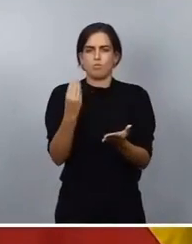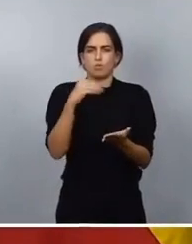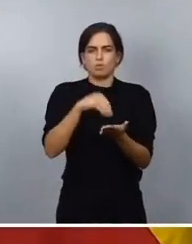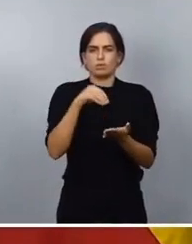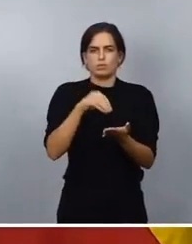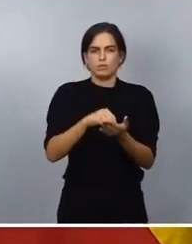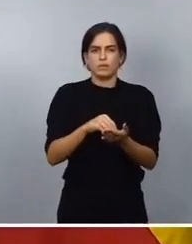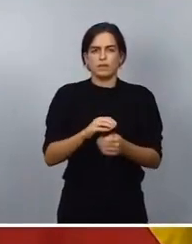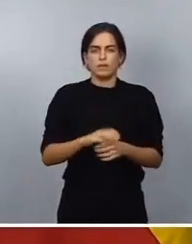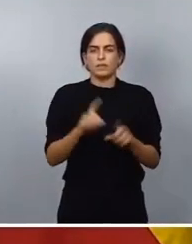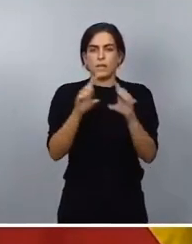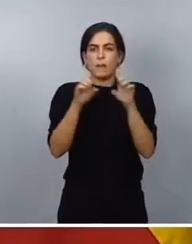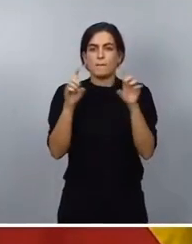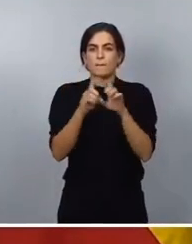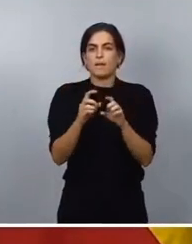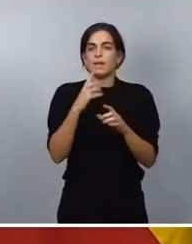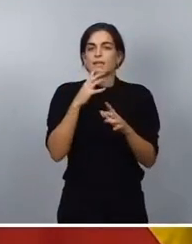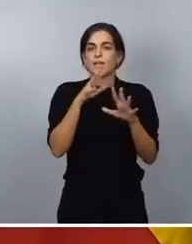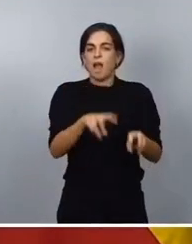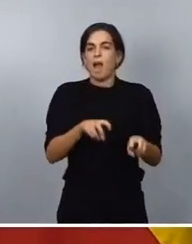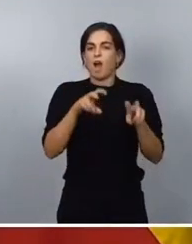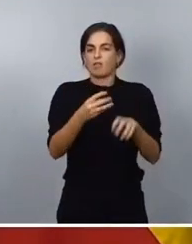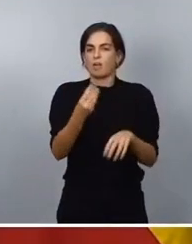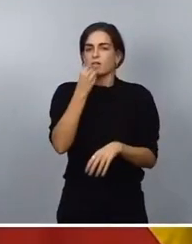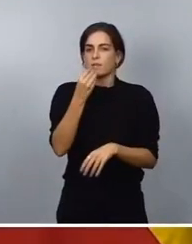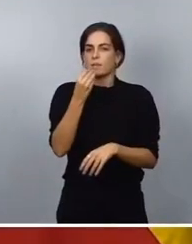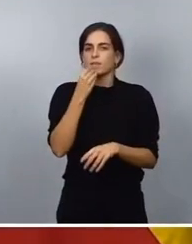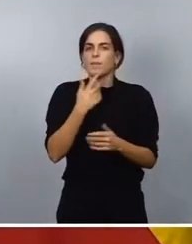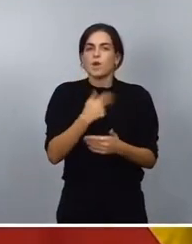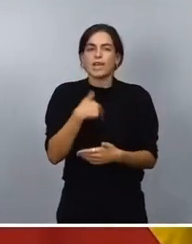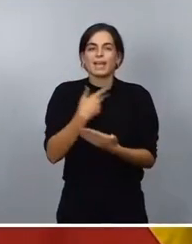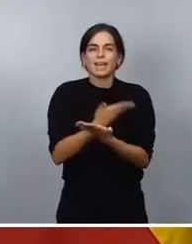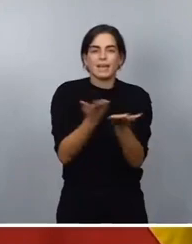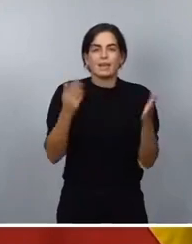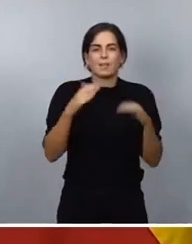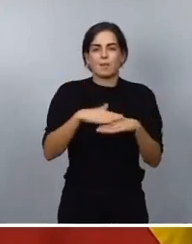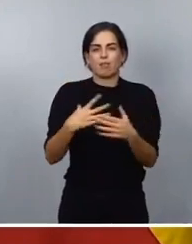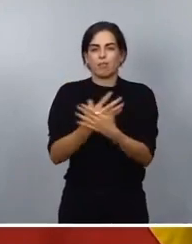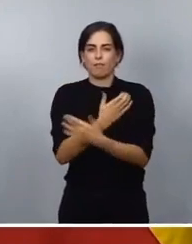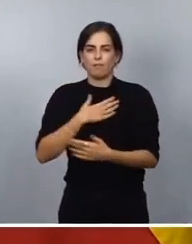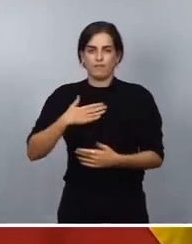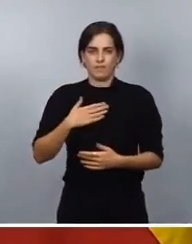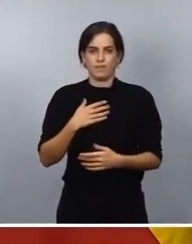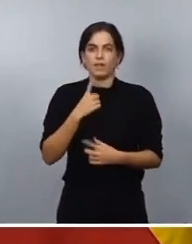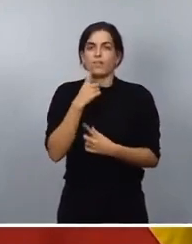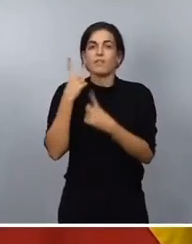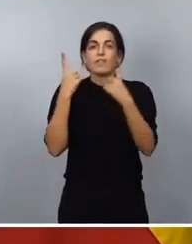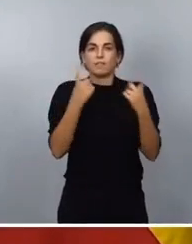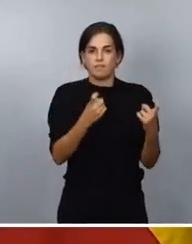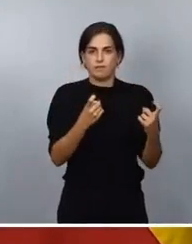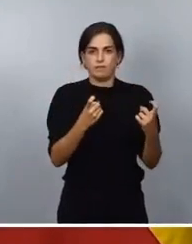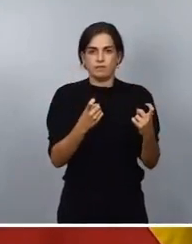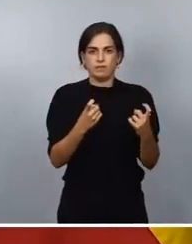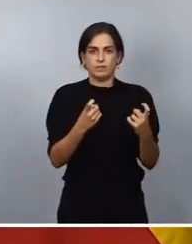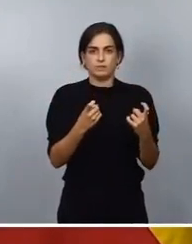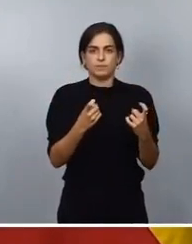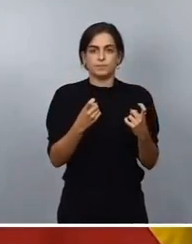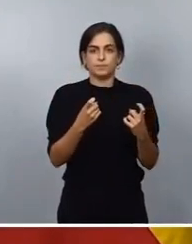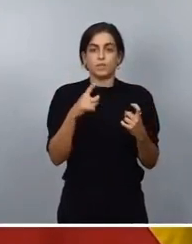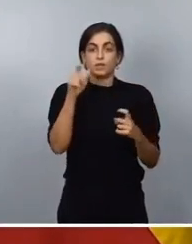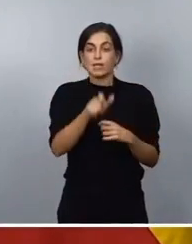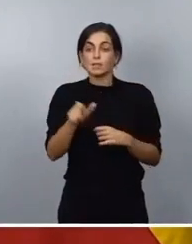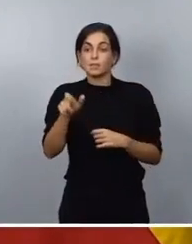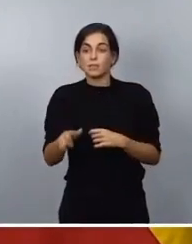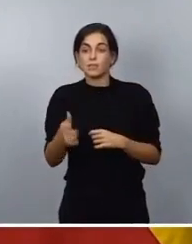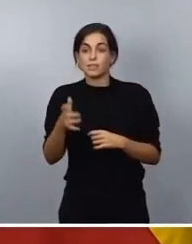España actualmente, pero queremos generalizar la necesidad por parte de quien efectúa la